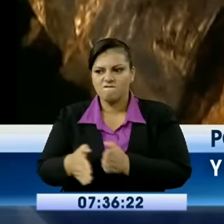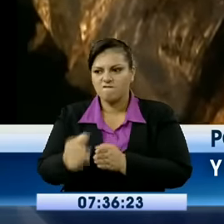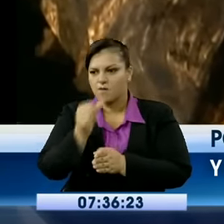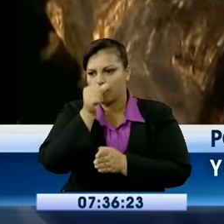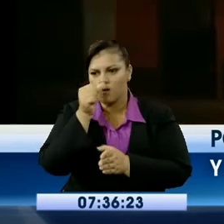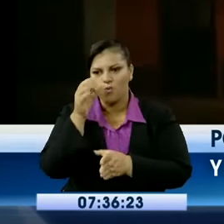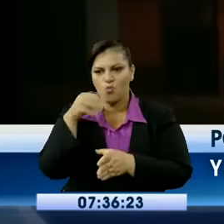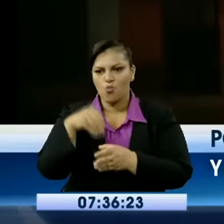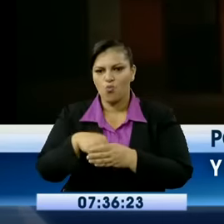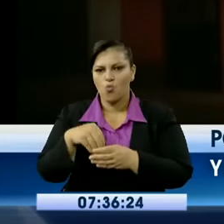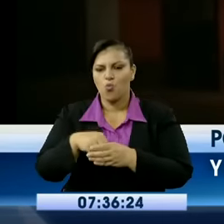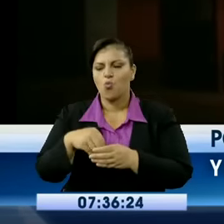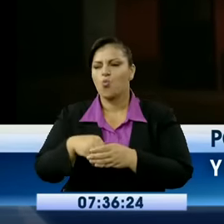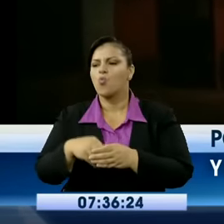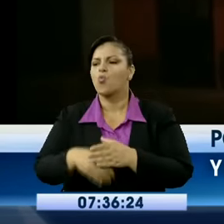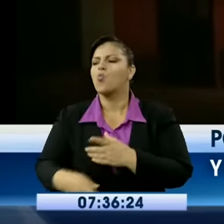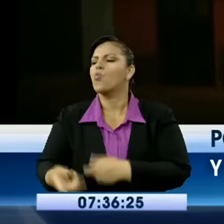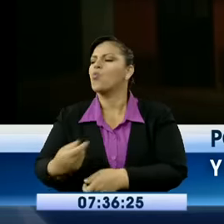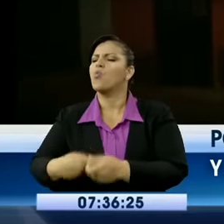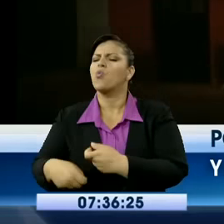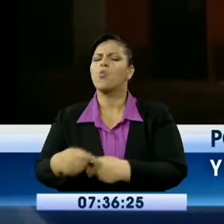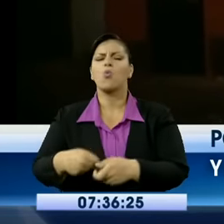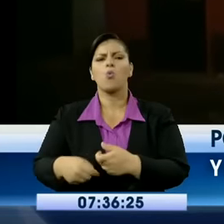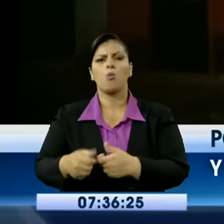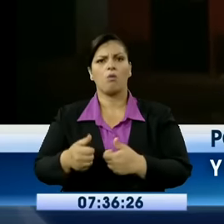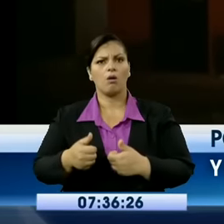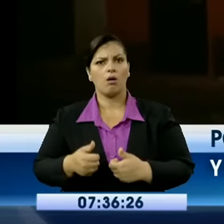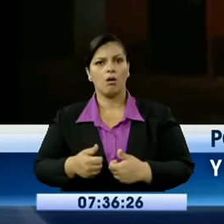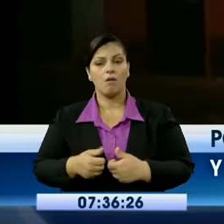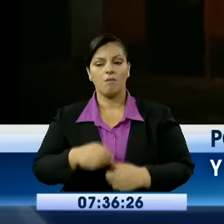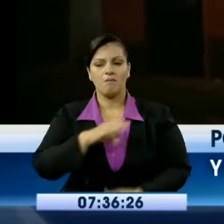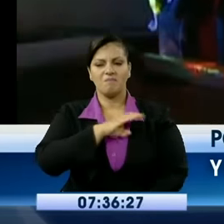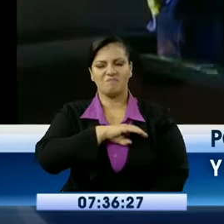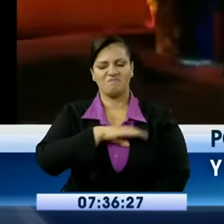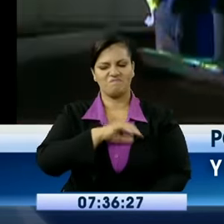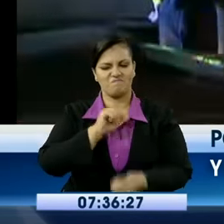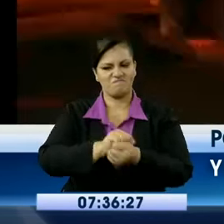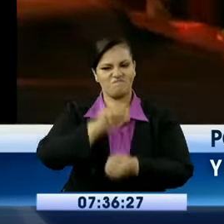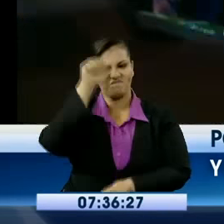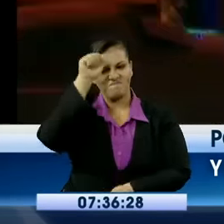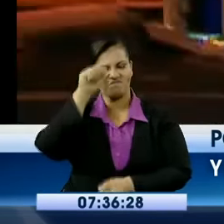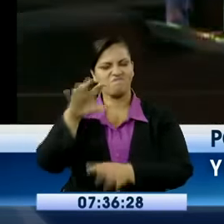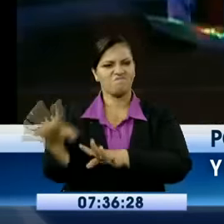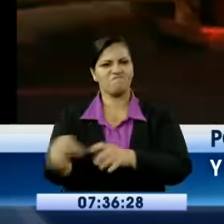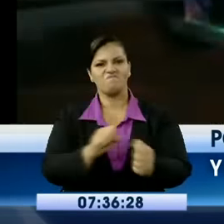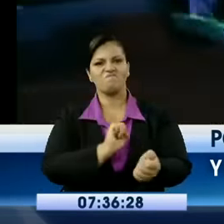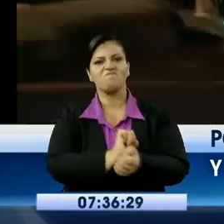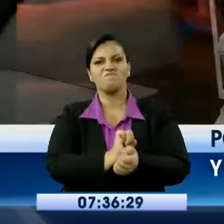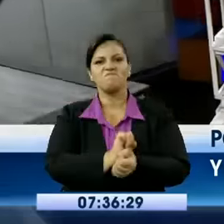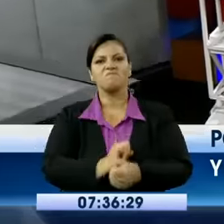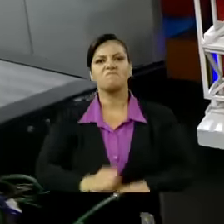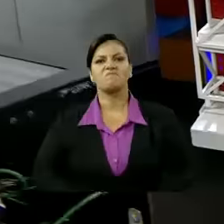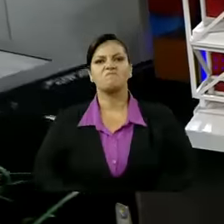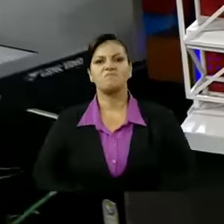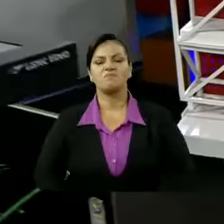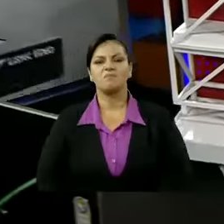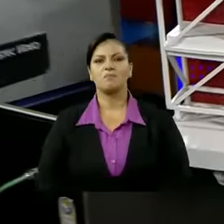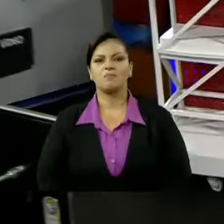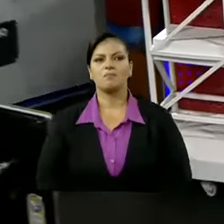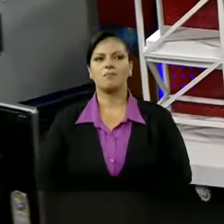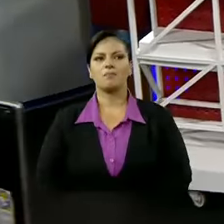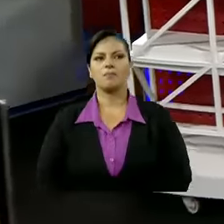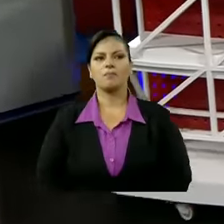negocios chuecos y llevando lo que no está permitido por la ley. En Quito informó Iván Casamen. José Morales.